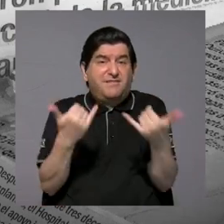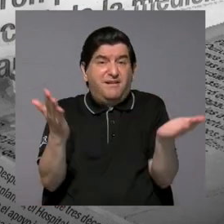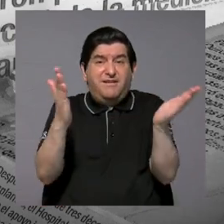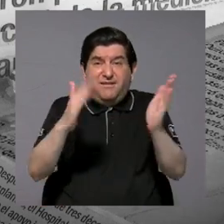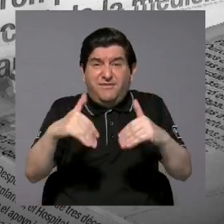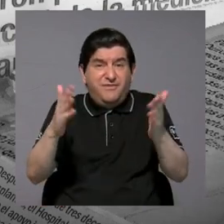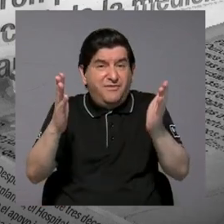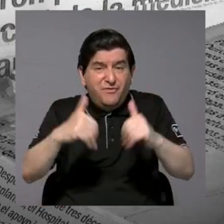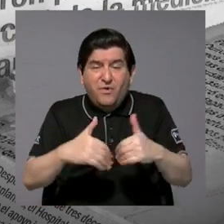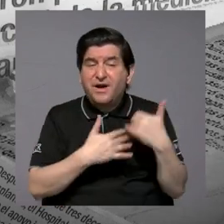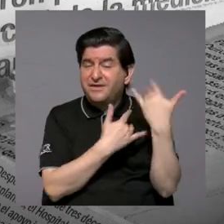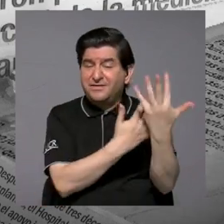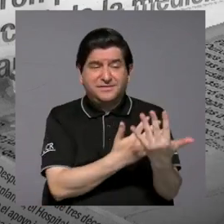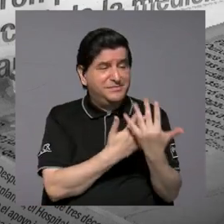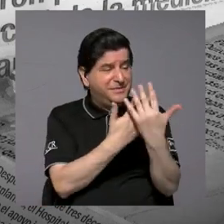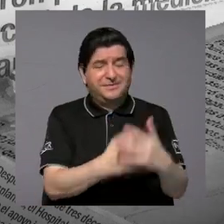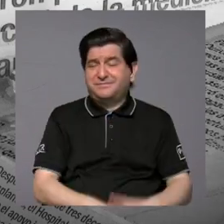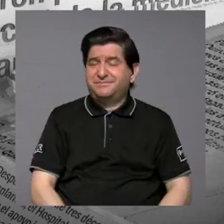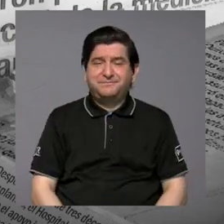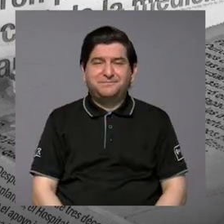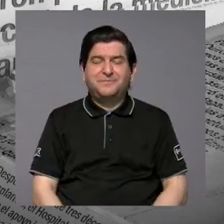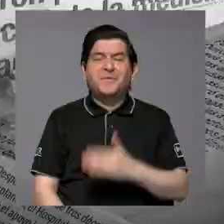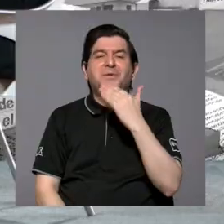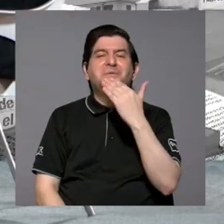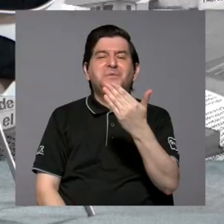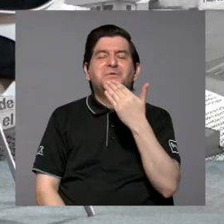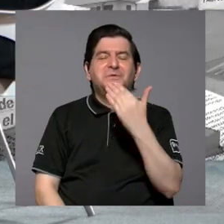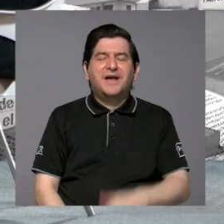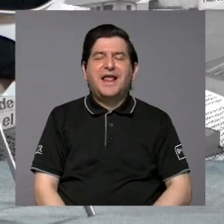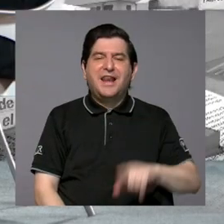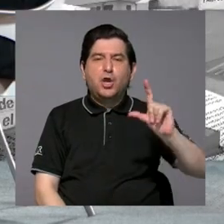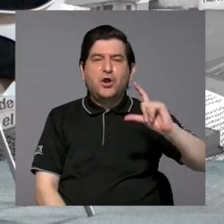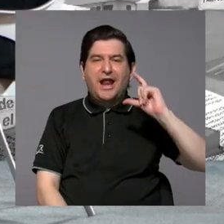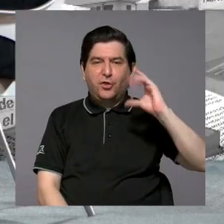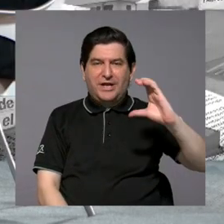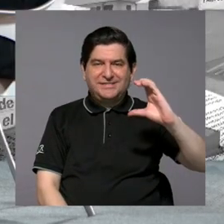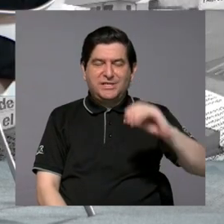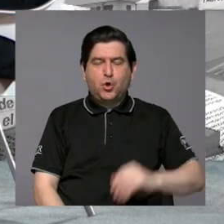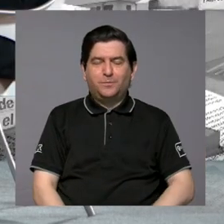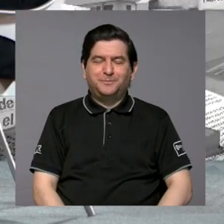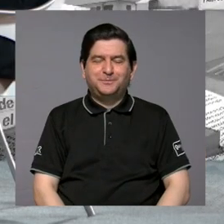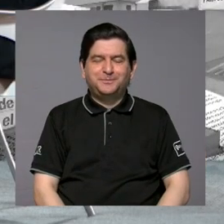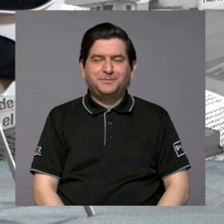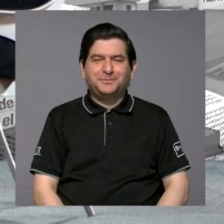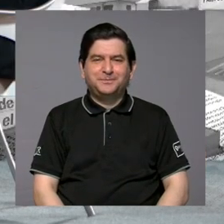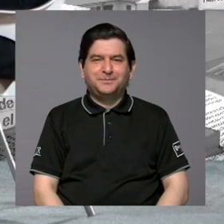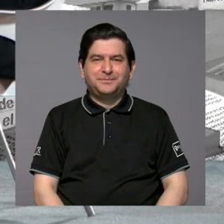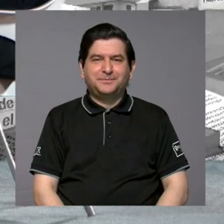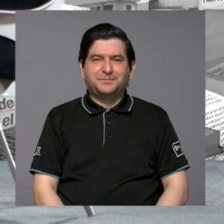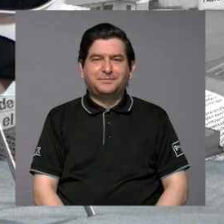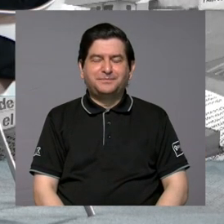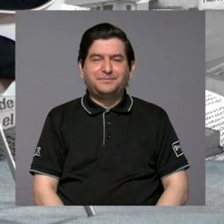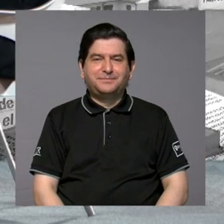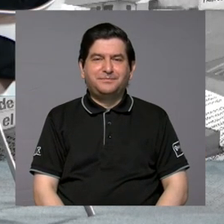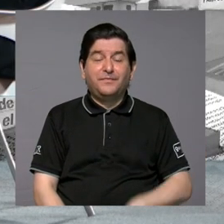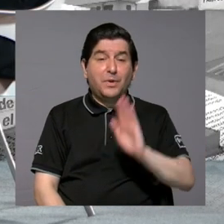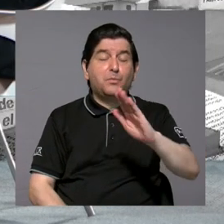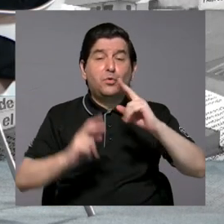hay, no se puede esperar más. Le damos las gracias a don Leonardo, por sus